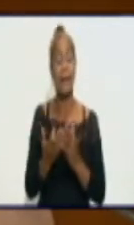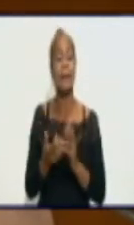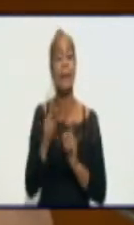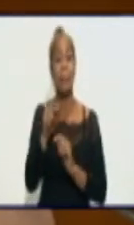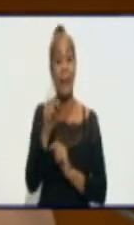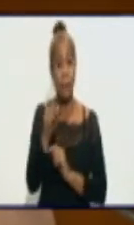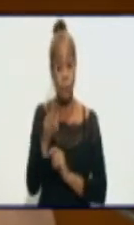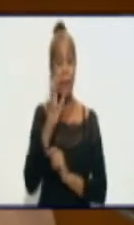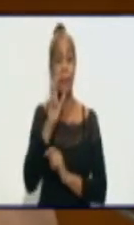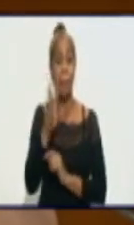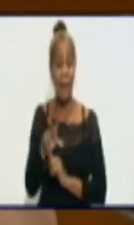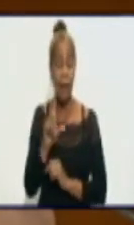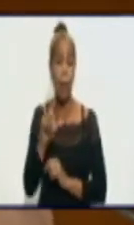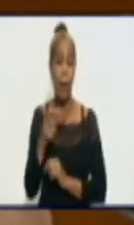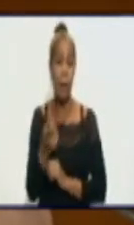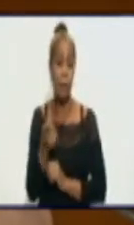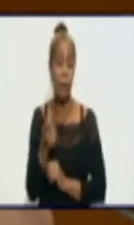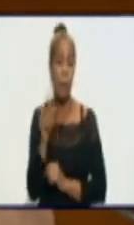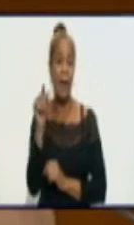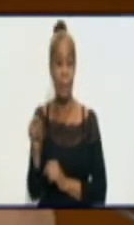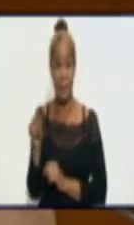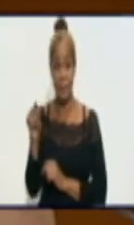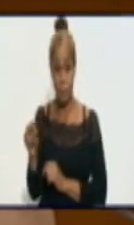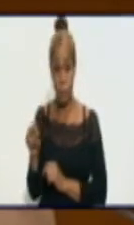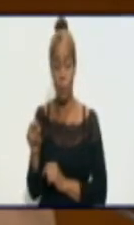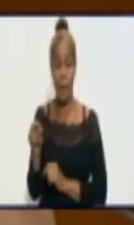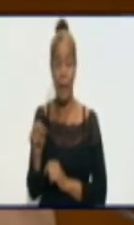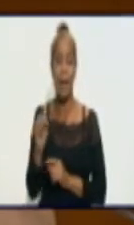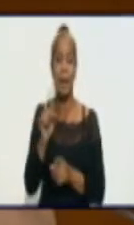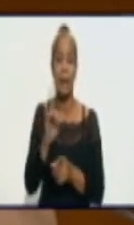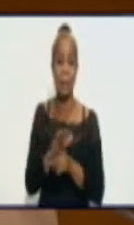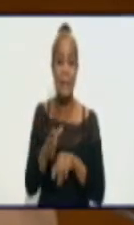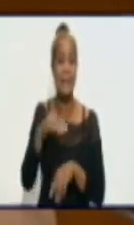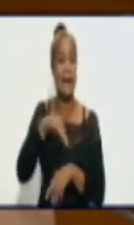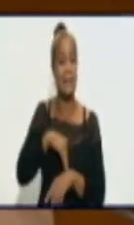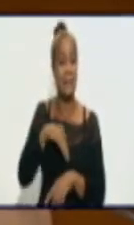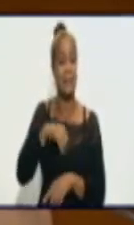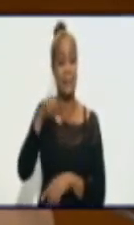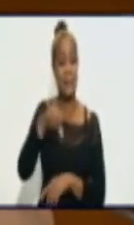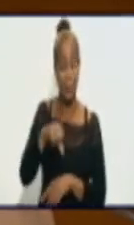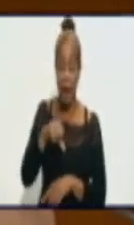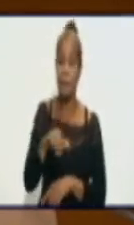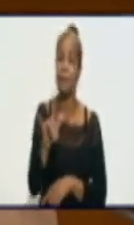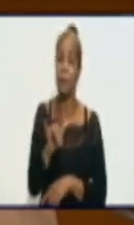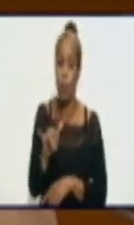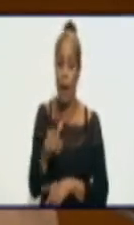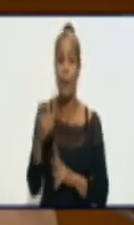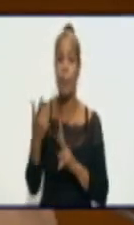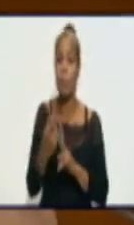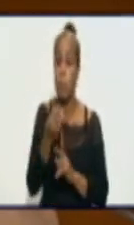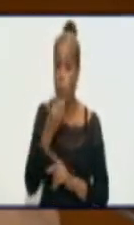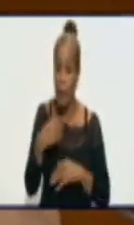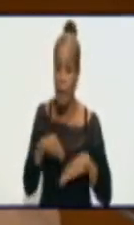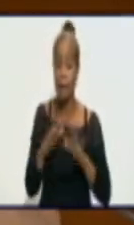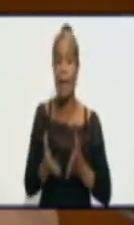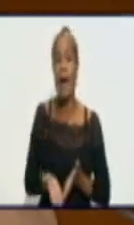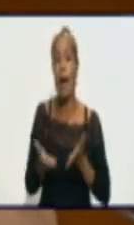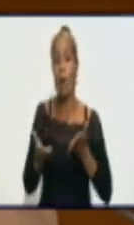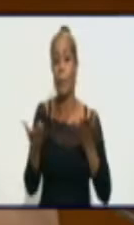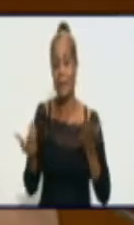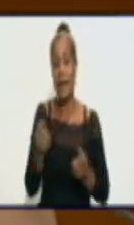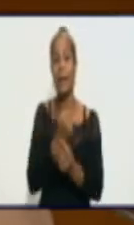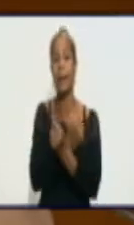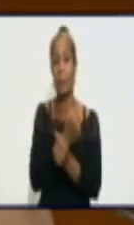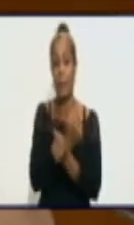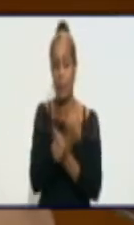los casos a incrementarse, pues comienza a incrementarse también el riesgo de aumentar la cantidad de pacientes críticos, de